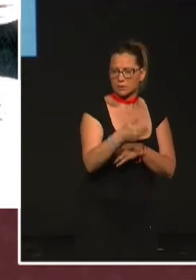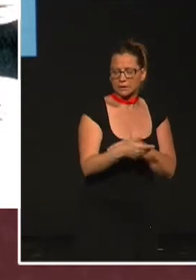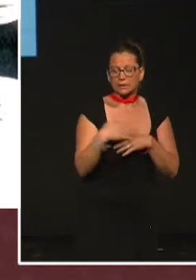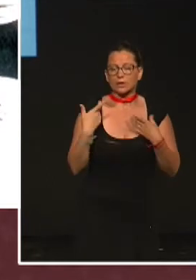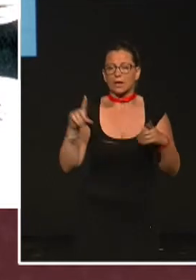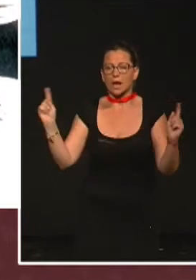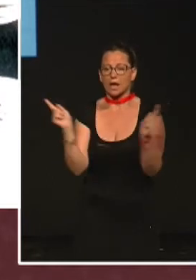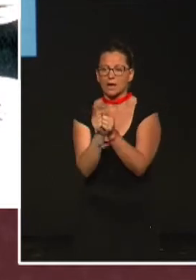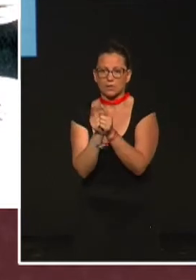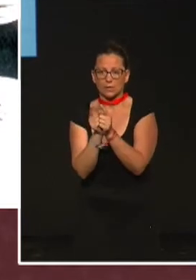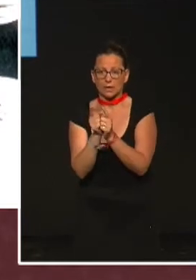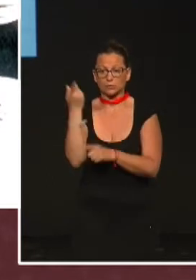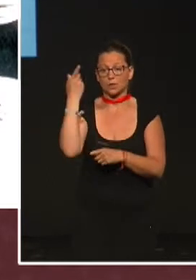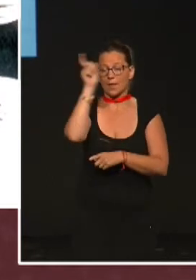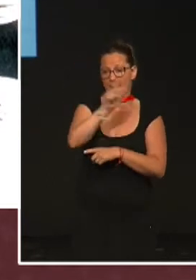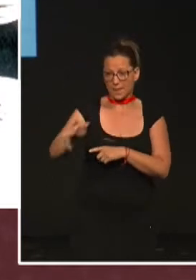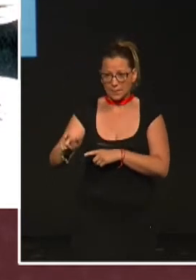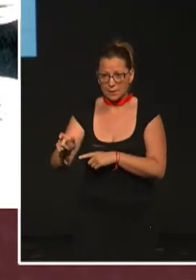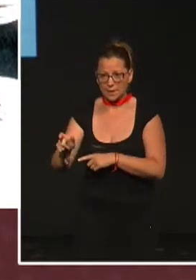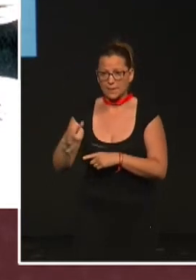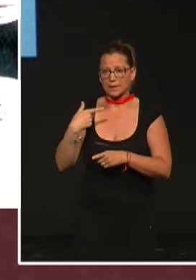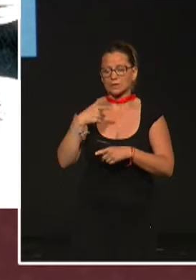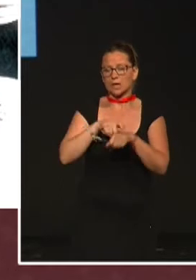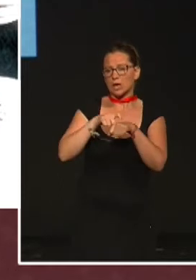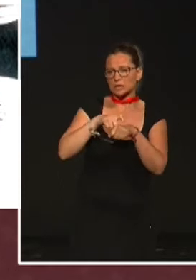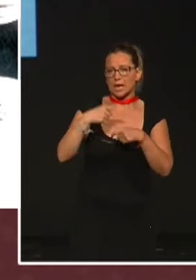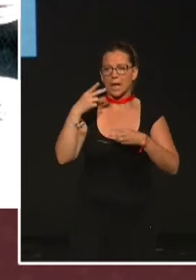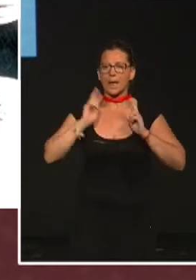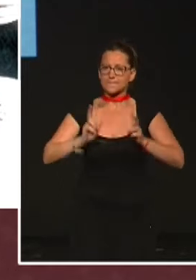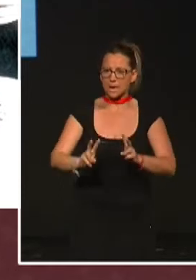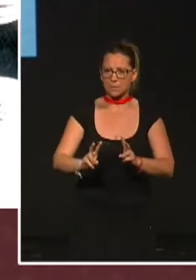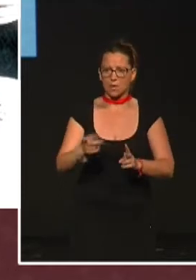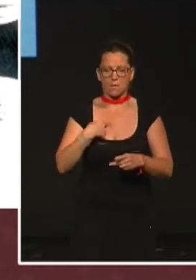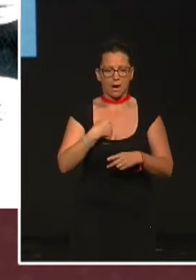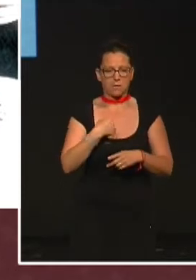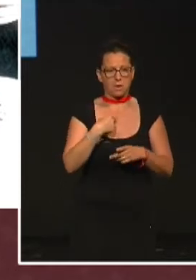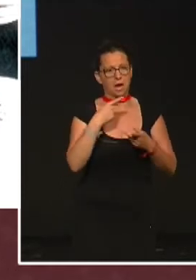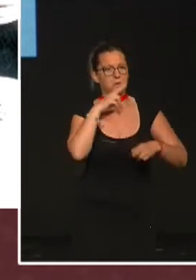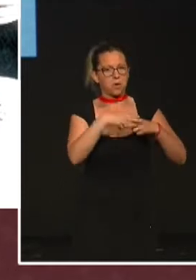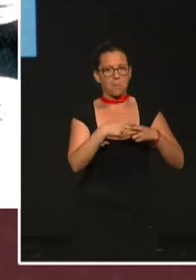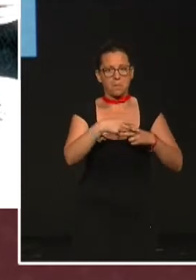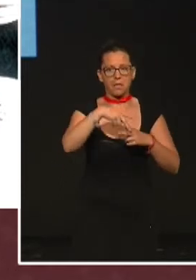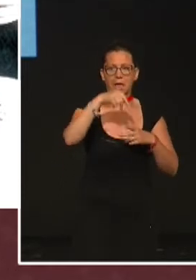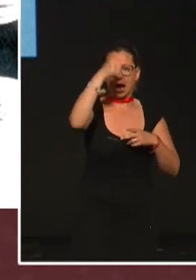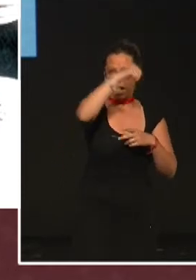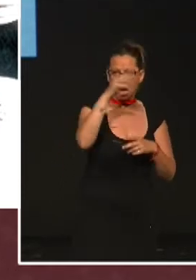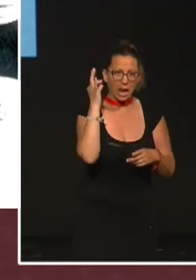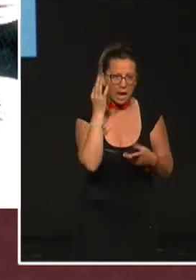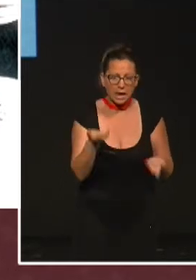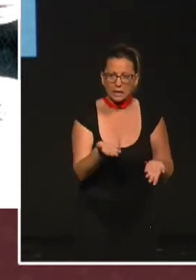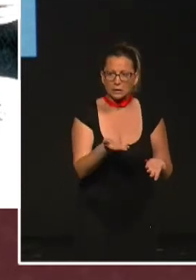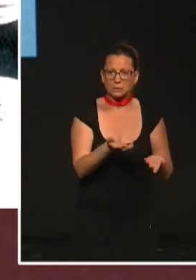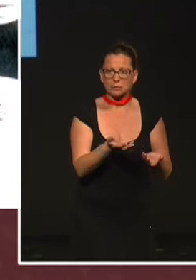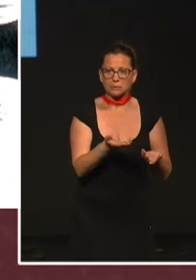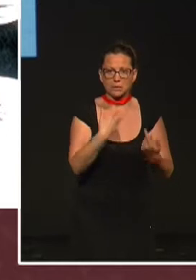binomial de los seres vivos, lo que hace es establecer dos nombres. Un nombre genérico, para el género de la especie, del